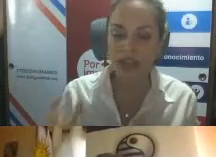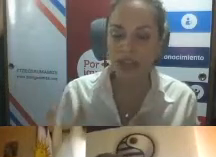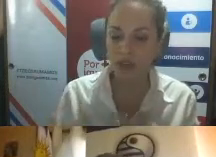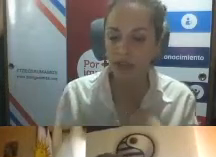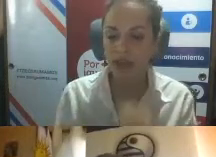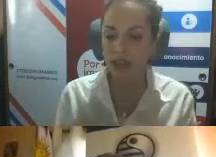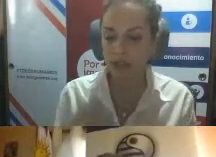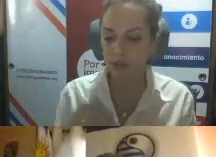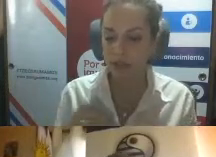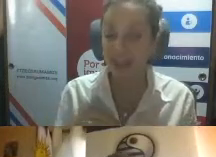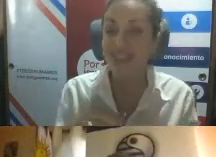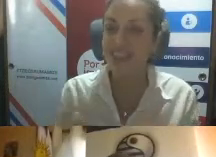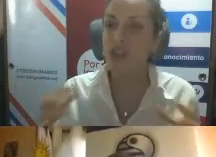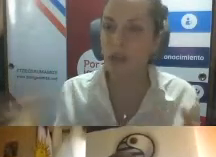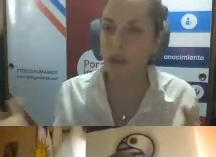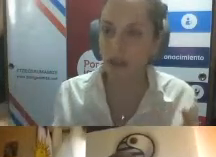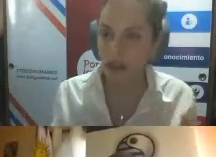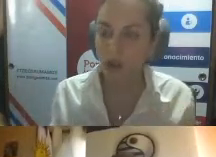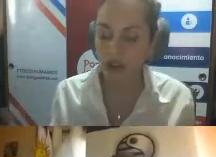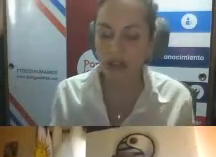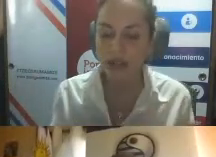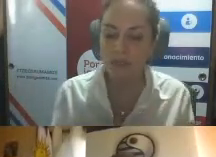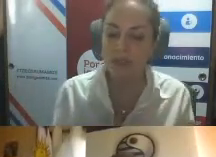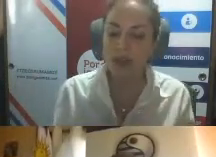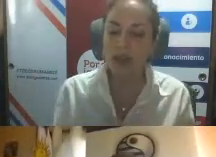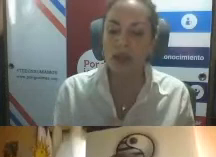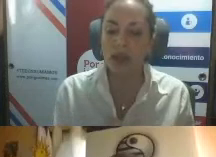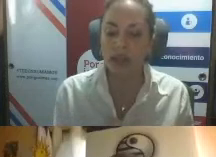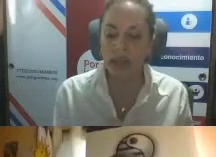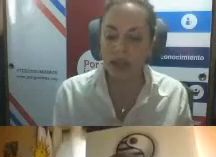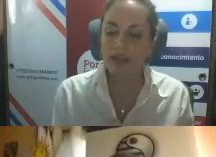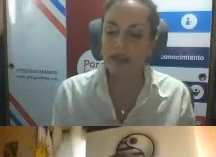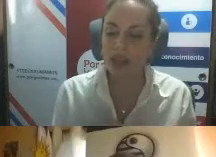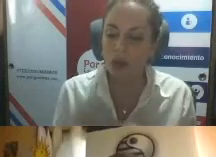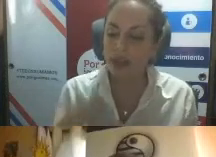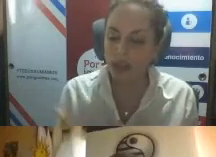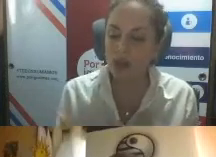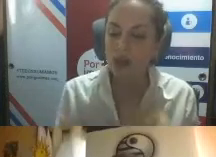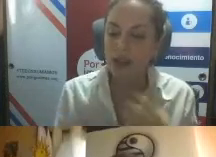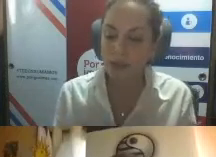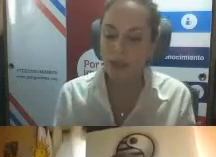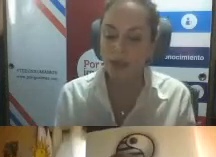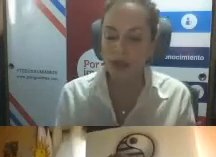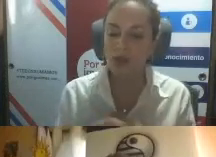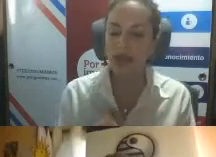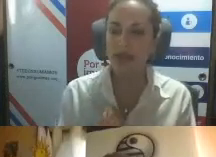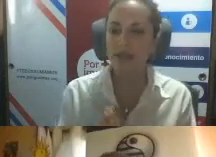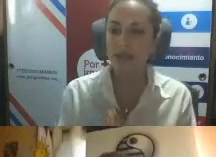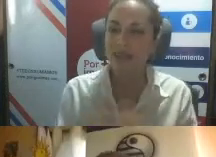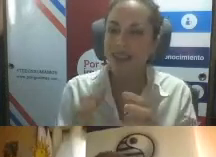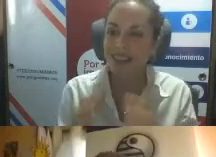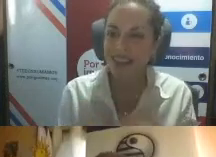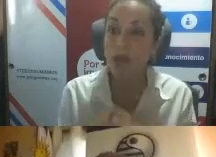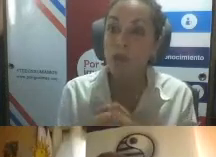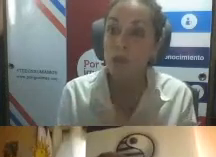década de los 80, o cerca del diseño de 1980, y se ha convertido con el tiempo en esto que les